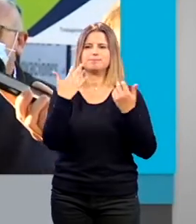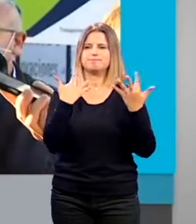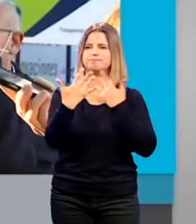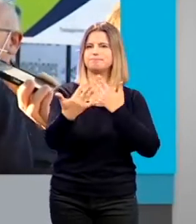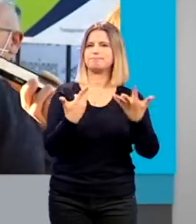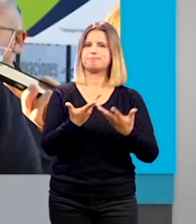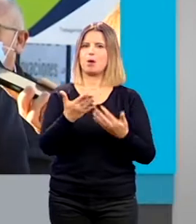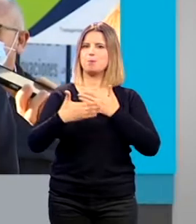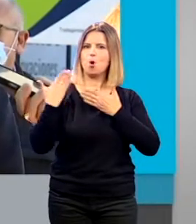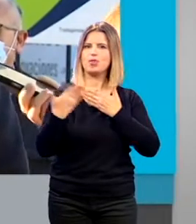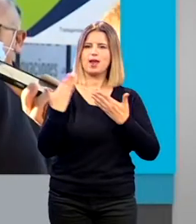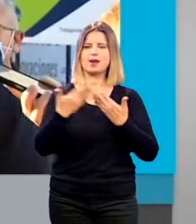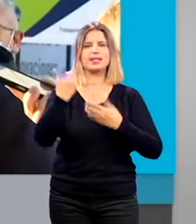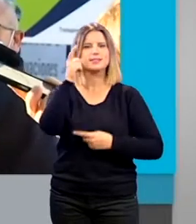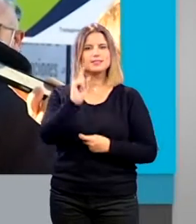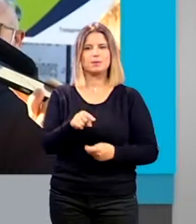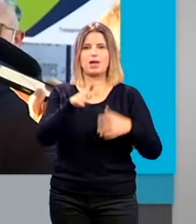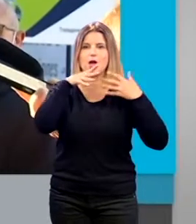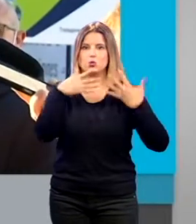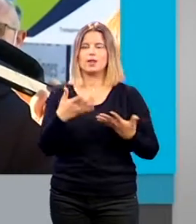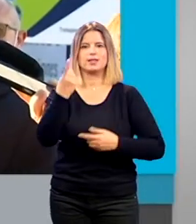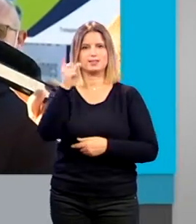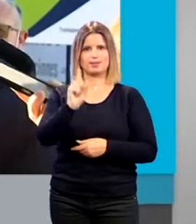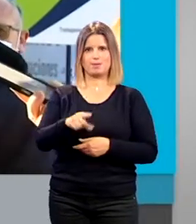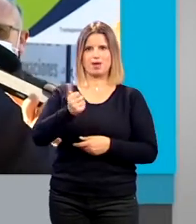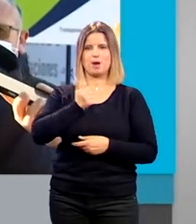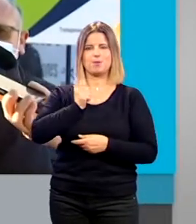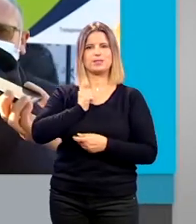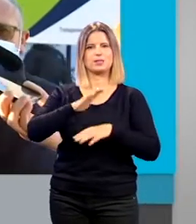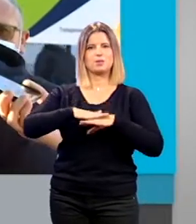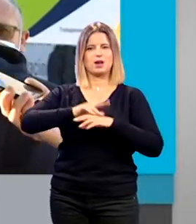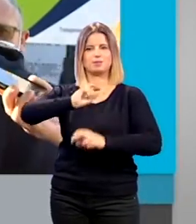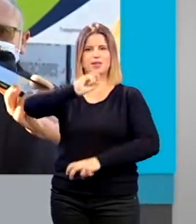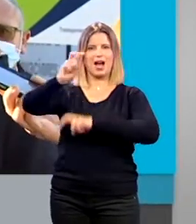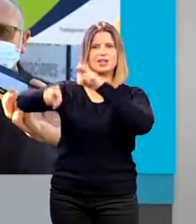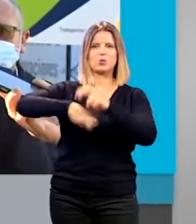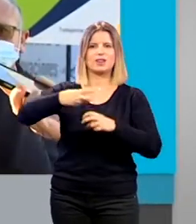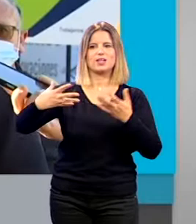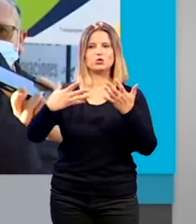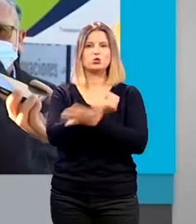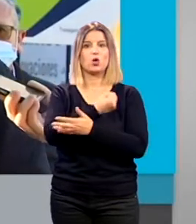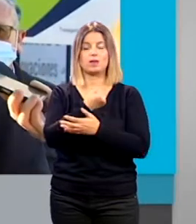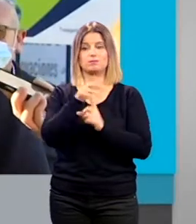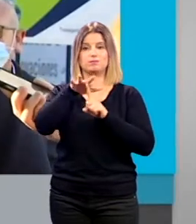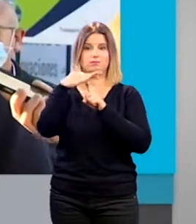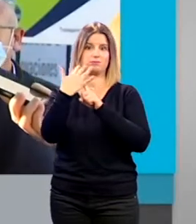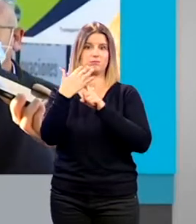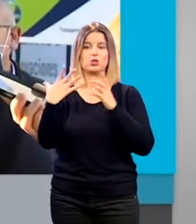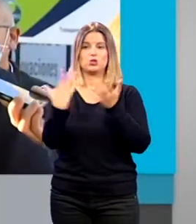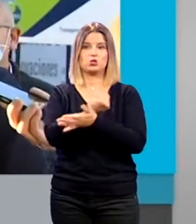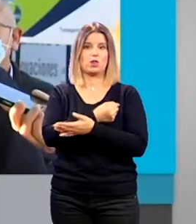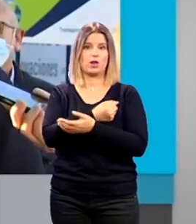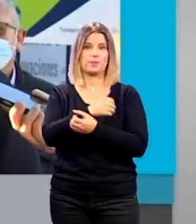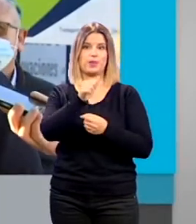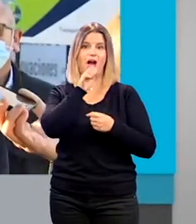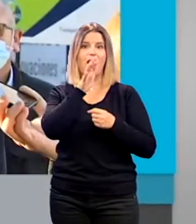moderna mucho más actualizada sino además estamos aprovechando para renovar actualizar todas las en este caso todas las conducciones de esta